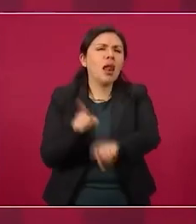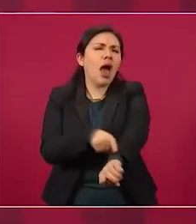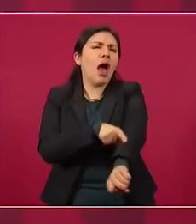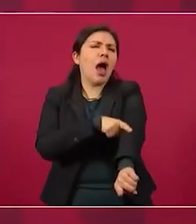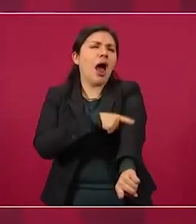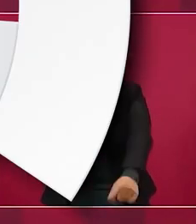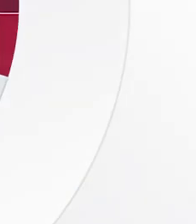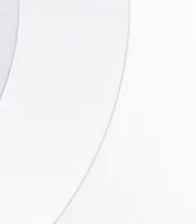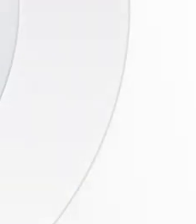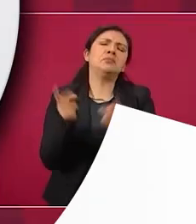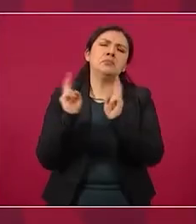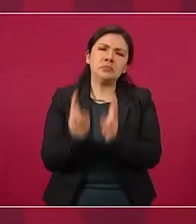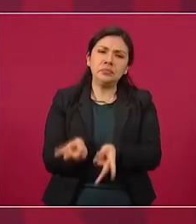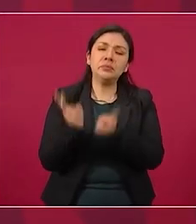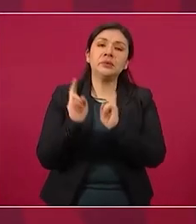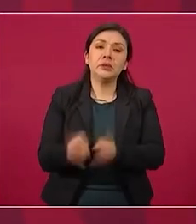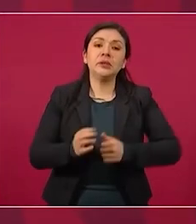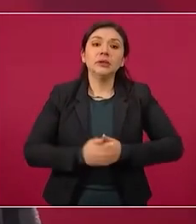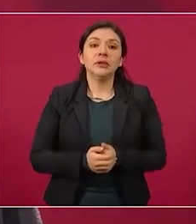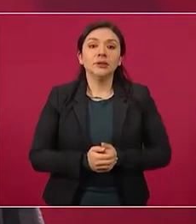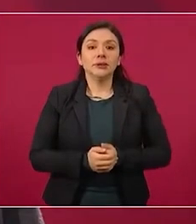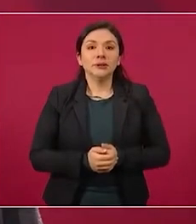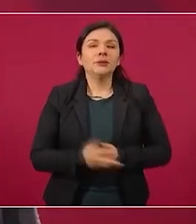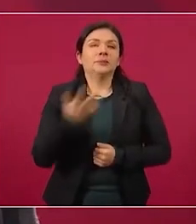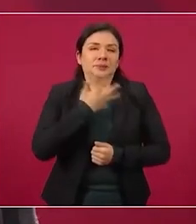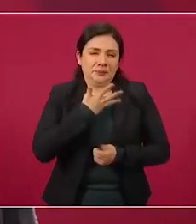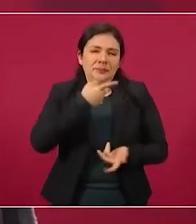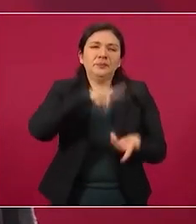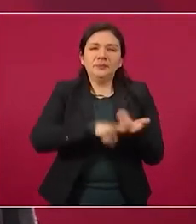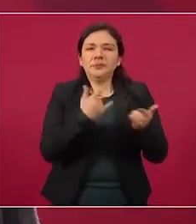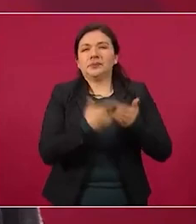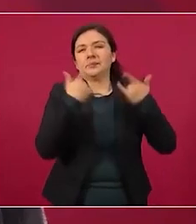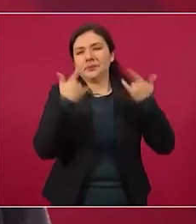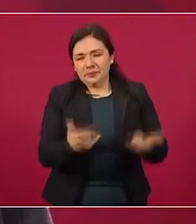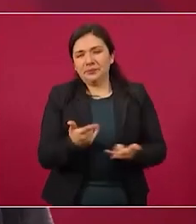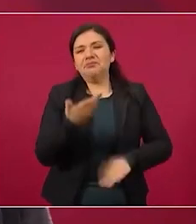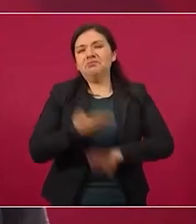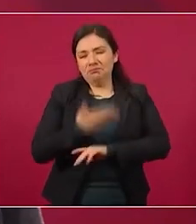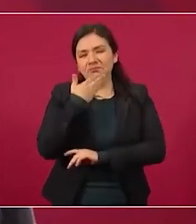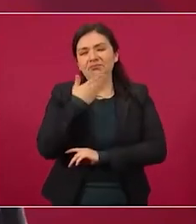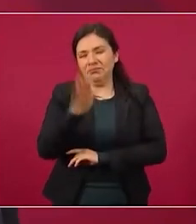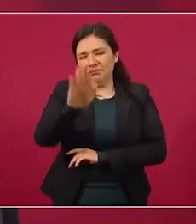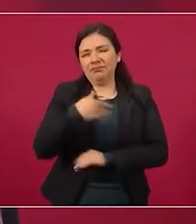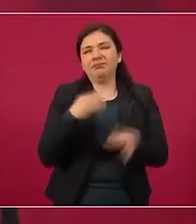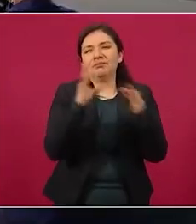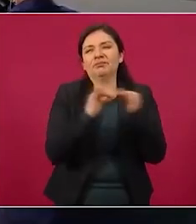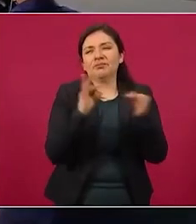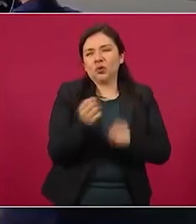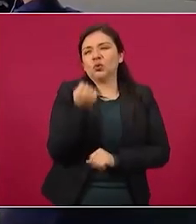claro, hay anécdota, buenas, les cuento una,